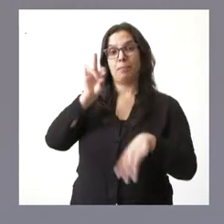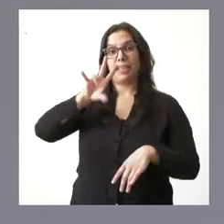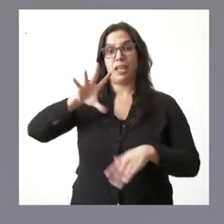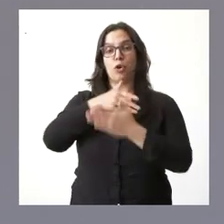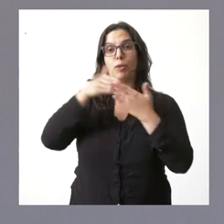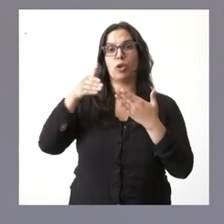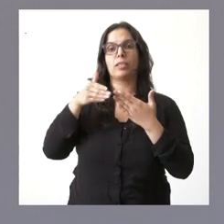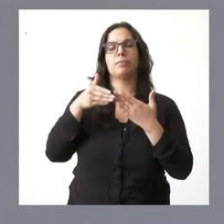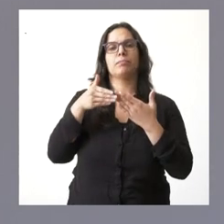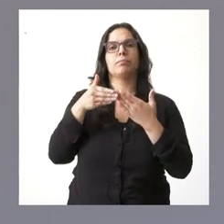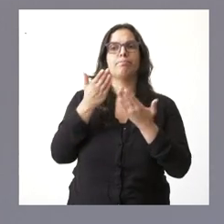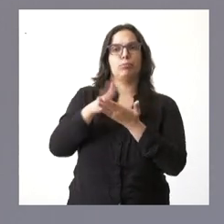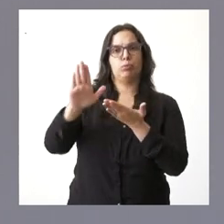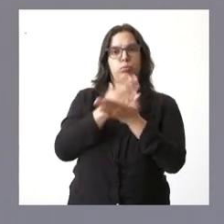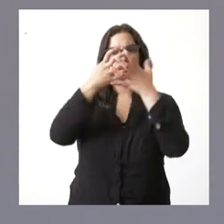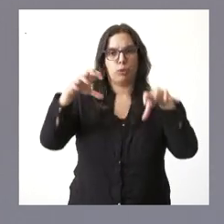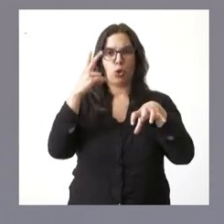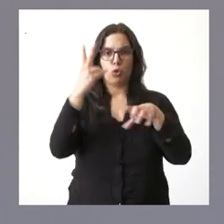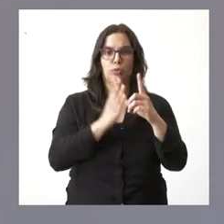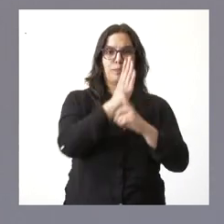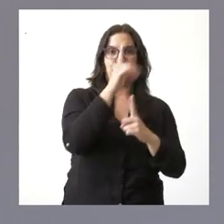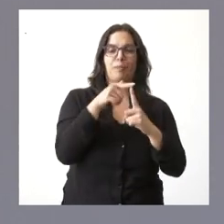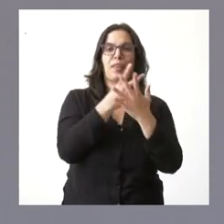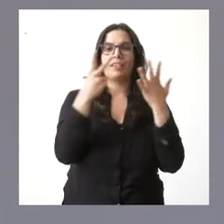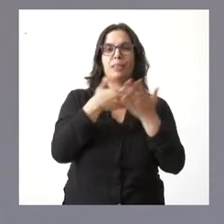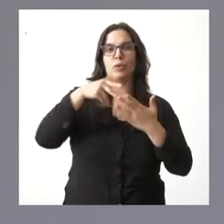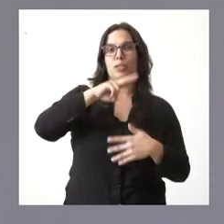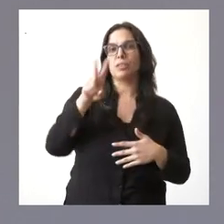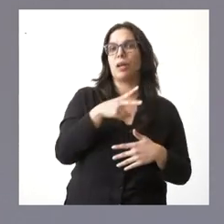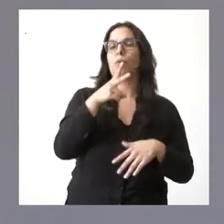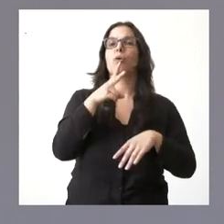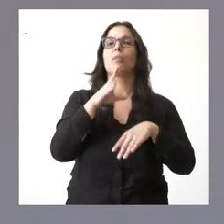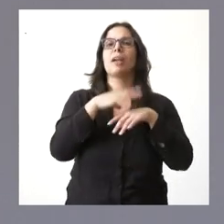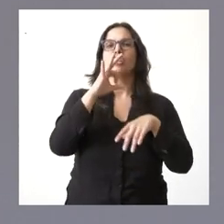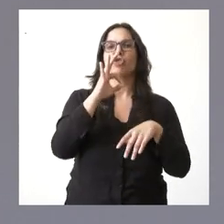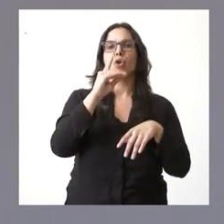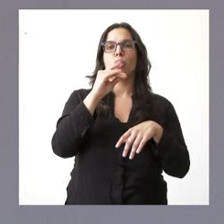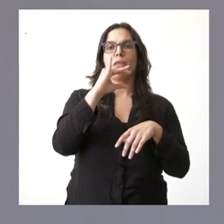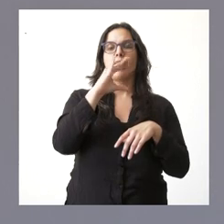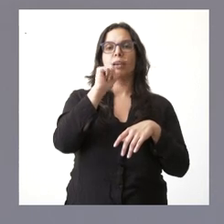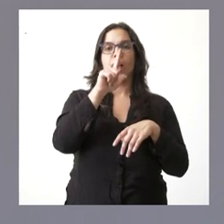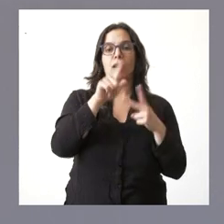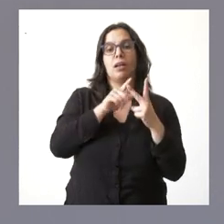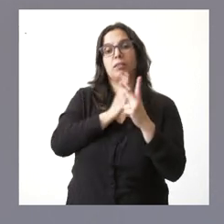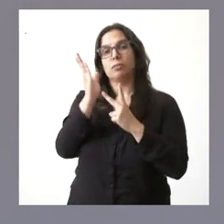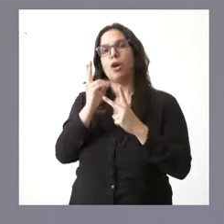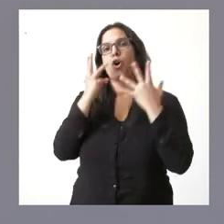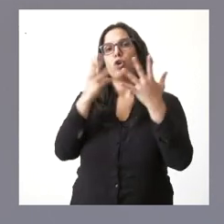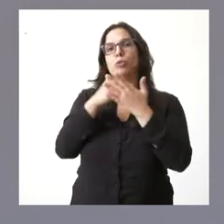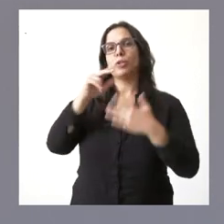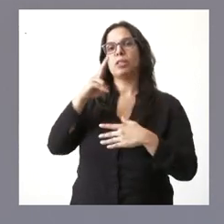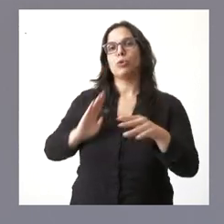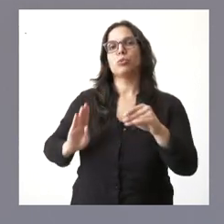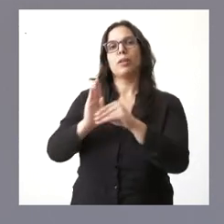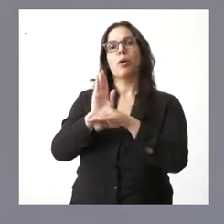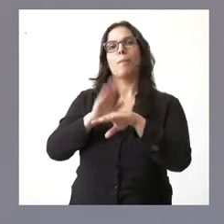en dos grupos. Por un lado, 17 millones de euros a través de Sodical y, por otro, 8 millones de euros de una subvención a través